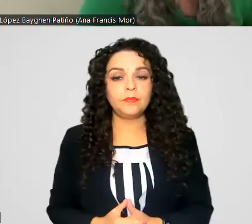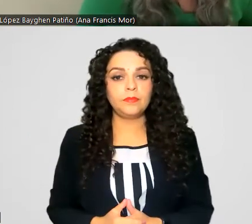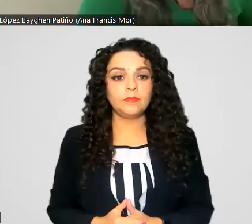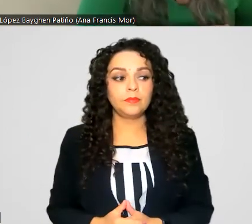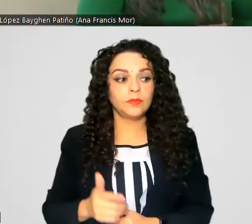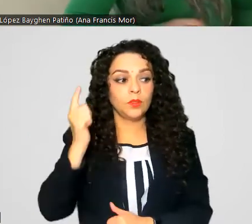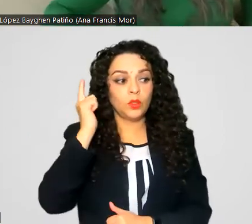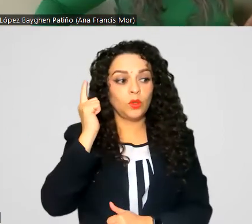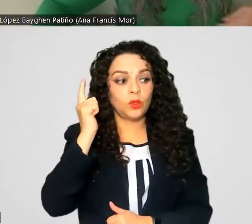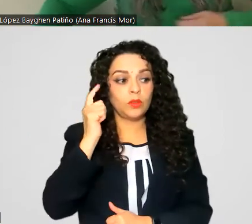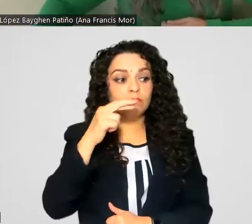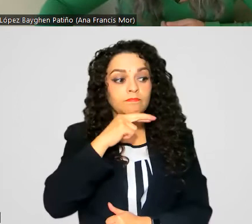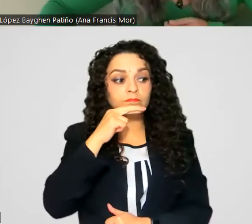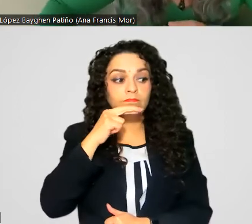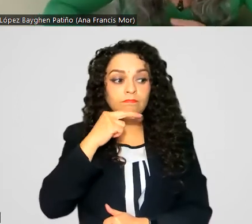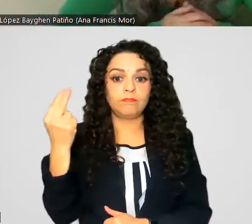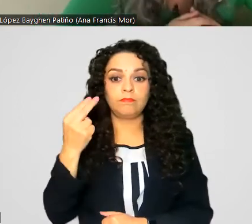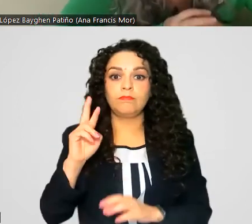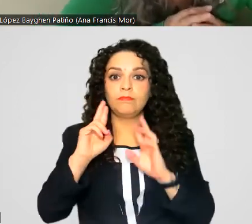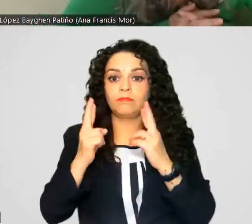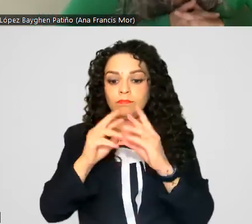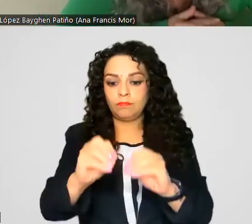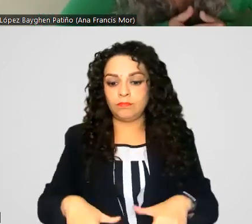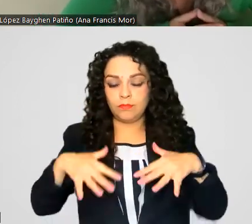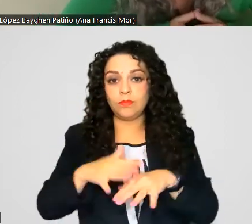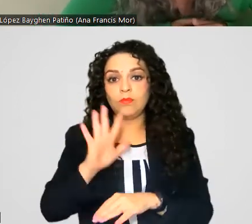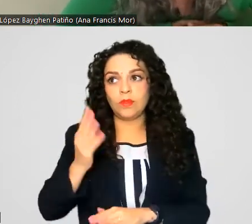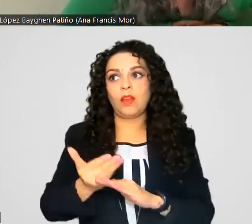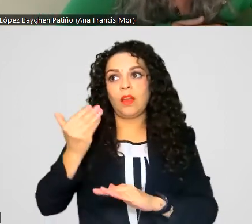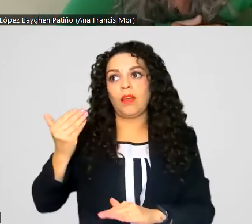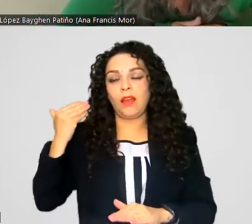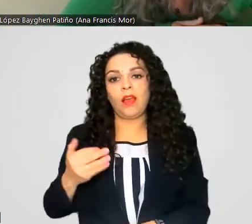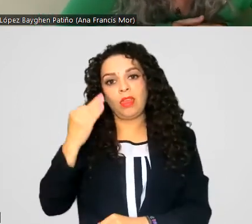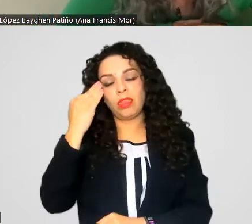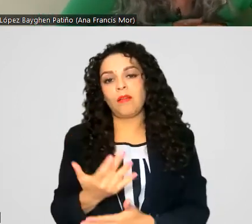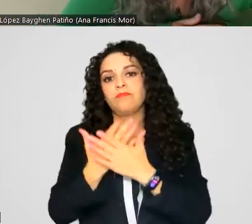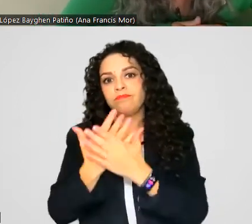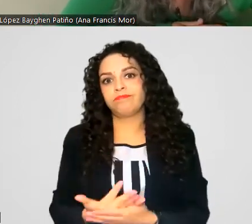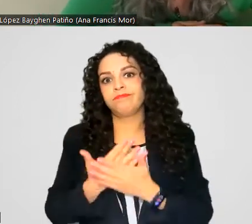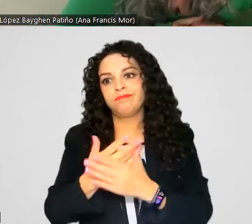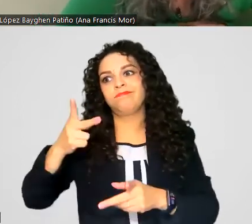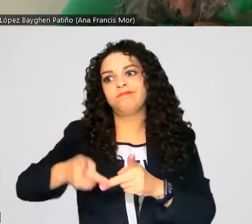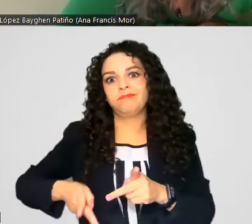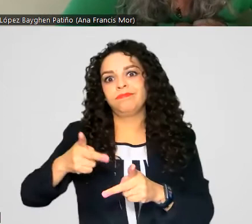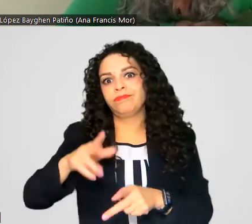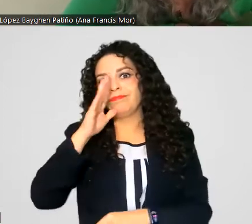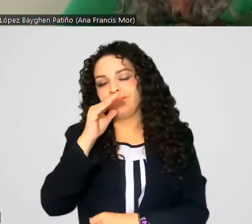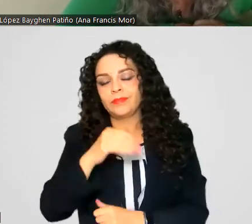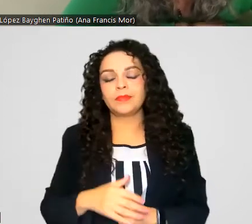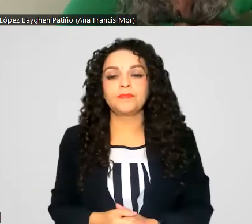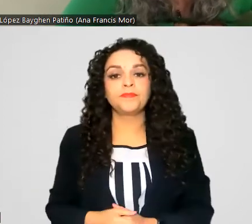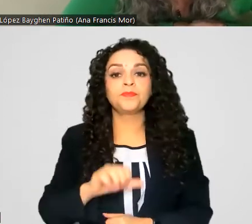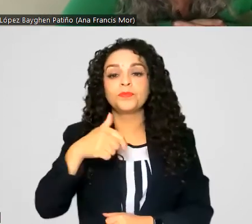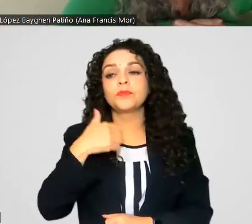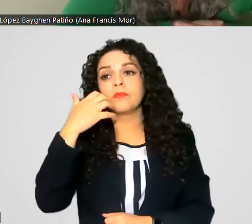ojalá suba pronto a pleno porque vaya que lleva esperando este asunto un buen rato Ahora le pregunto a las diputadas si desean agregar algún tema